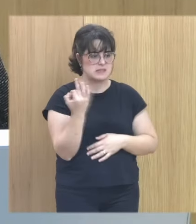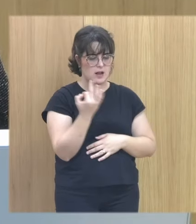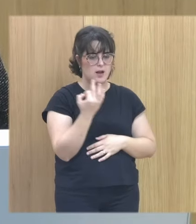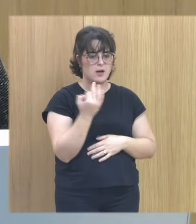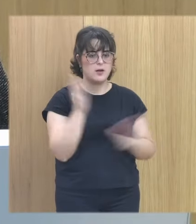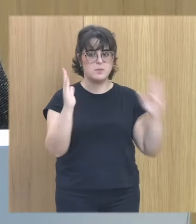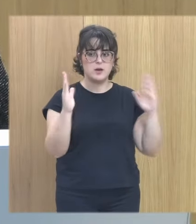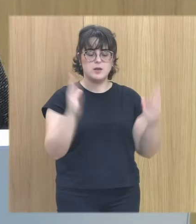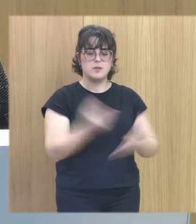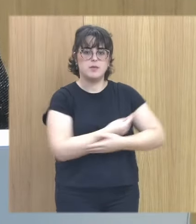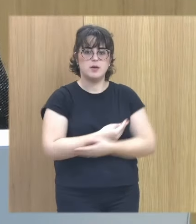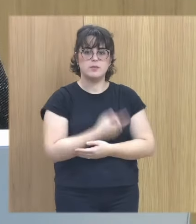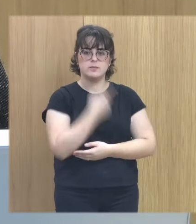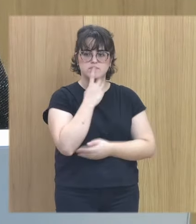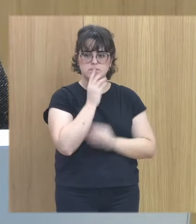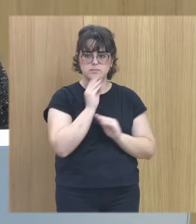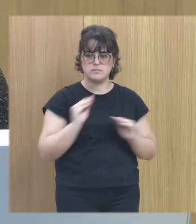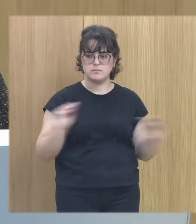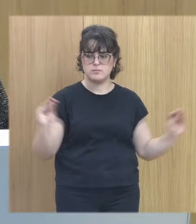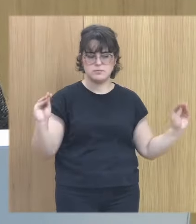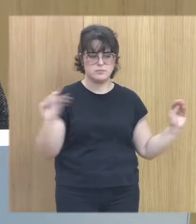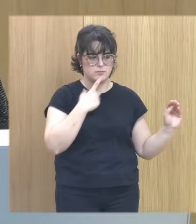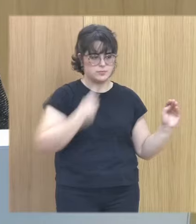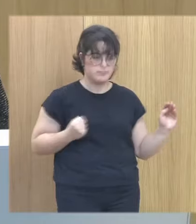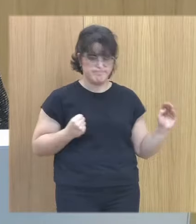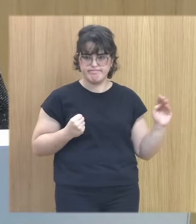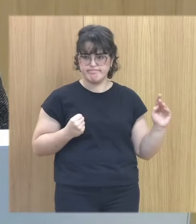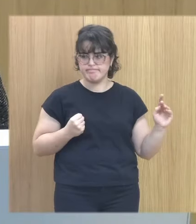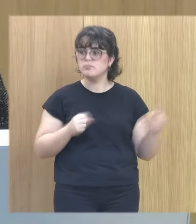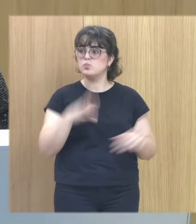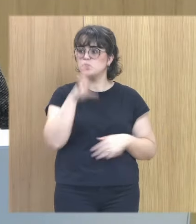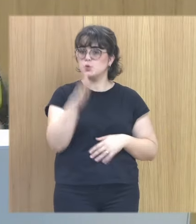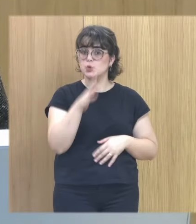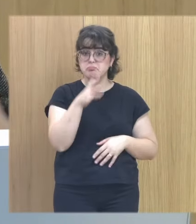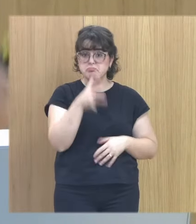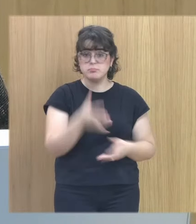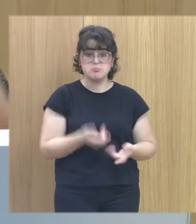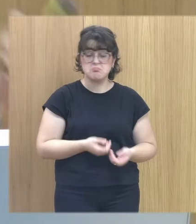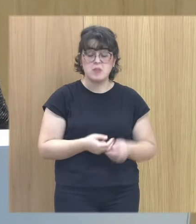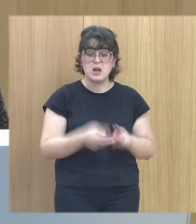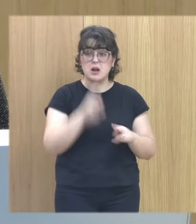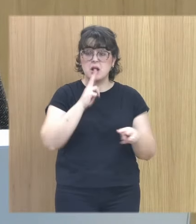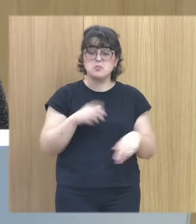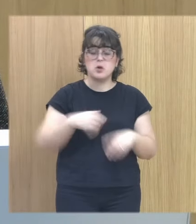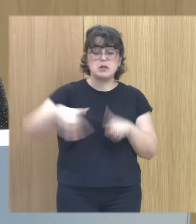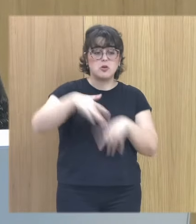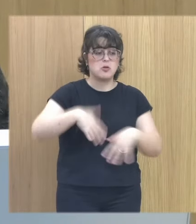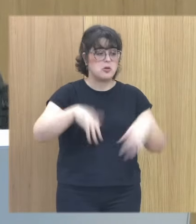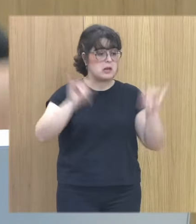que los bebés dejan de llorar y se callan ¿por qué? porque ya no esperan una respuesta del entorno